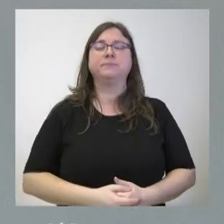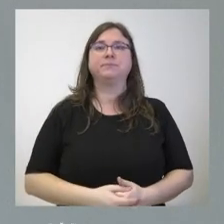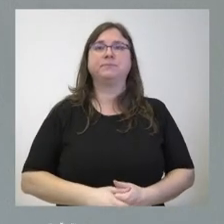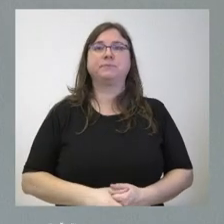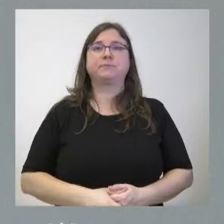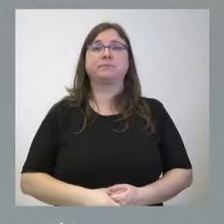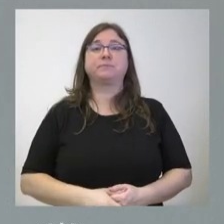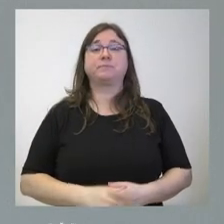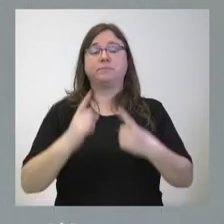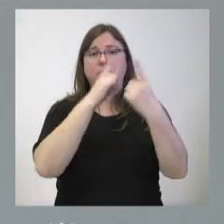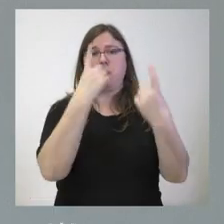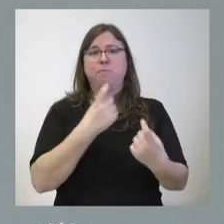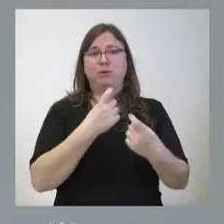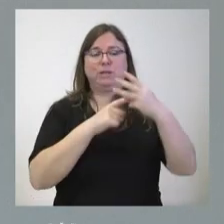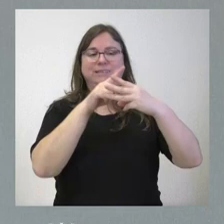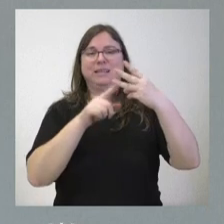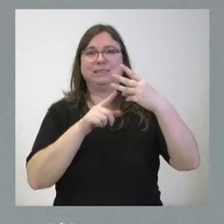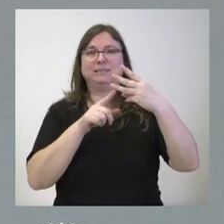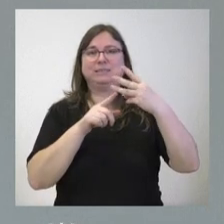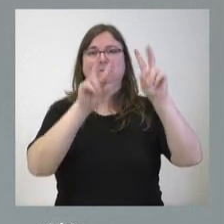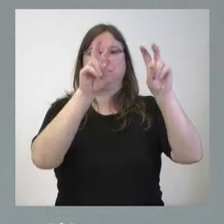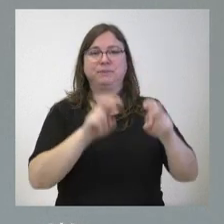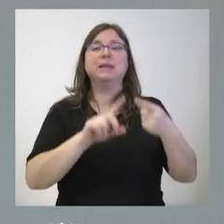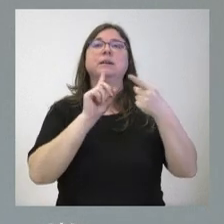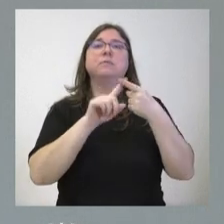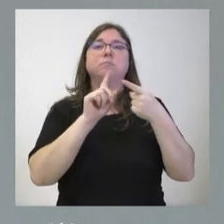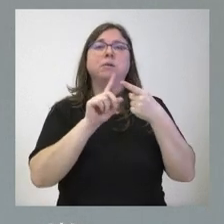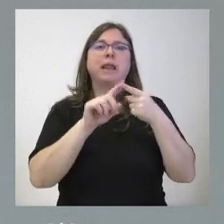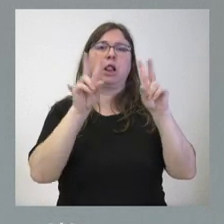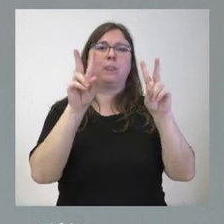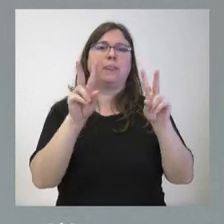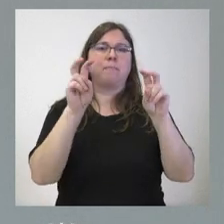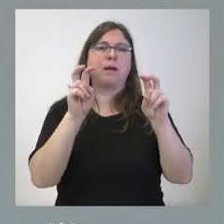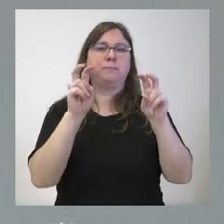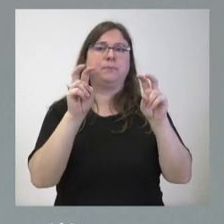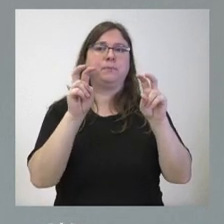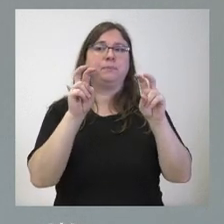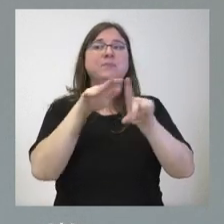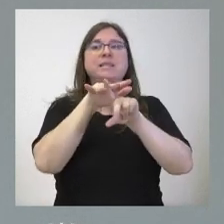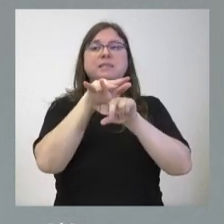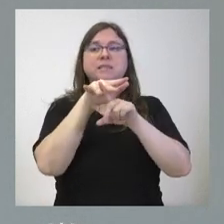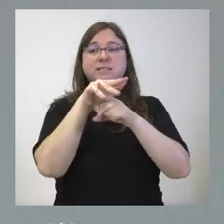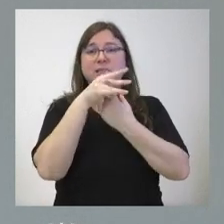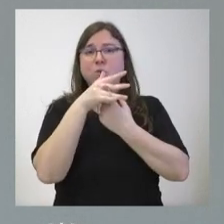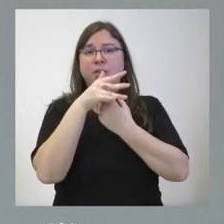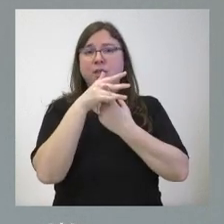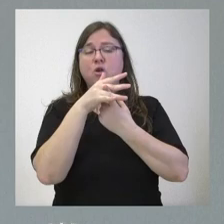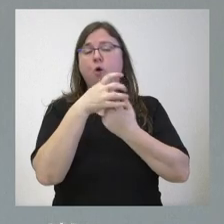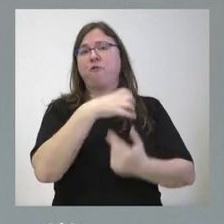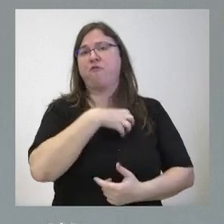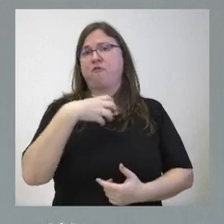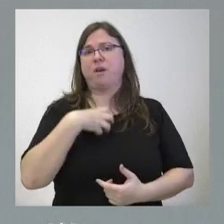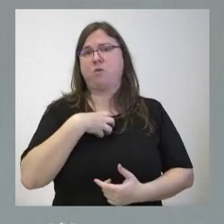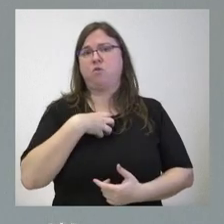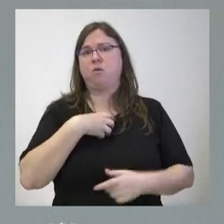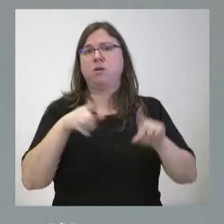Bueno, me pregunta usted tres cuestiones la primera es el tema de la situación de las entidades financieras a